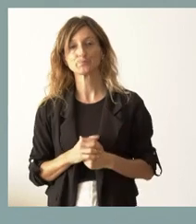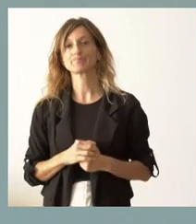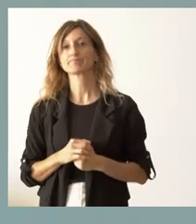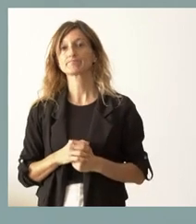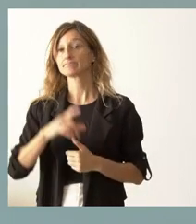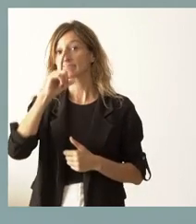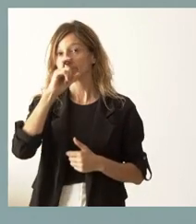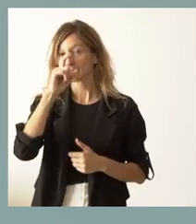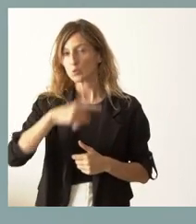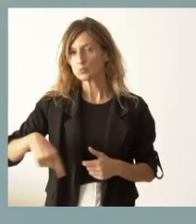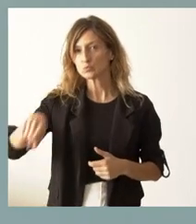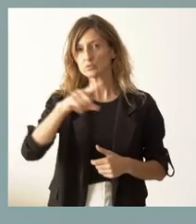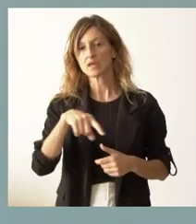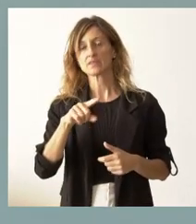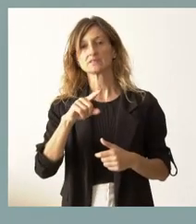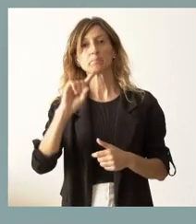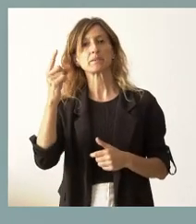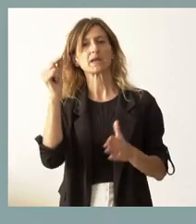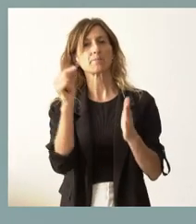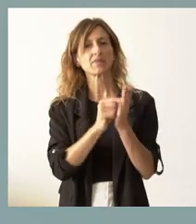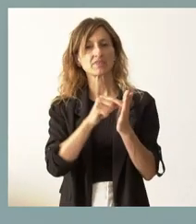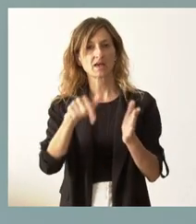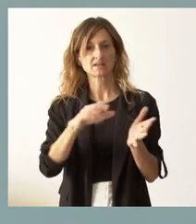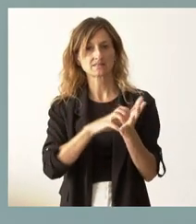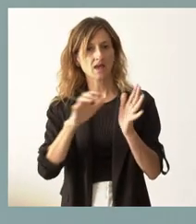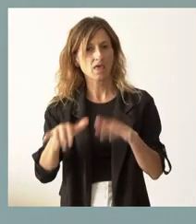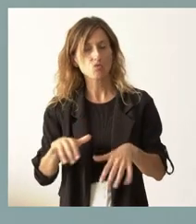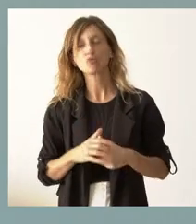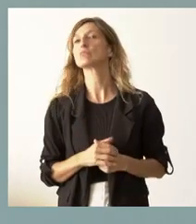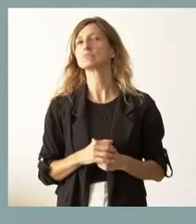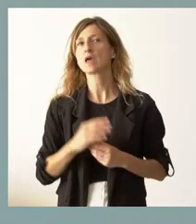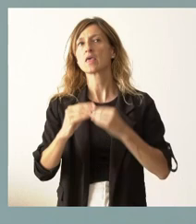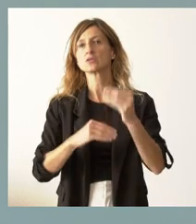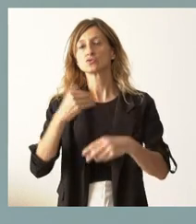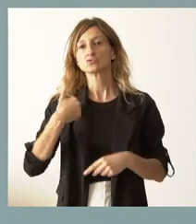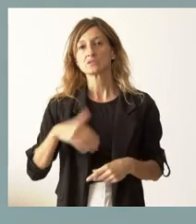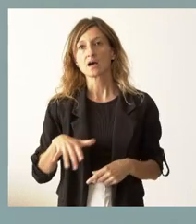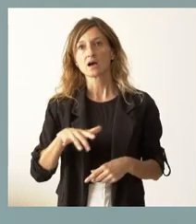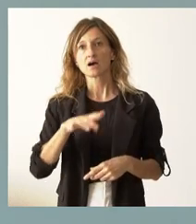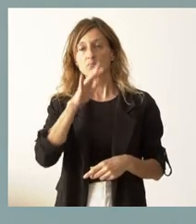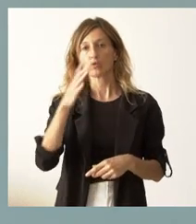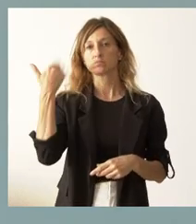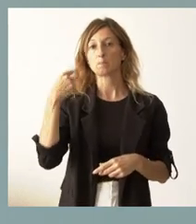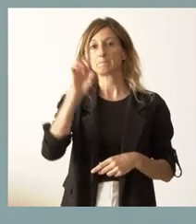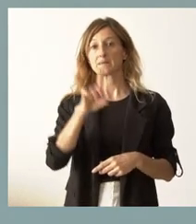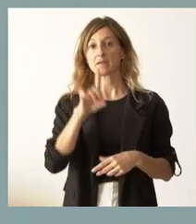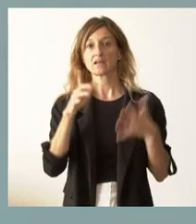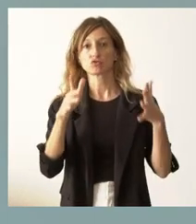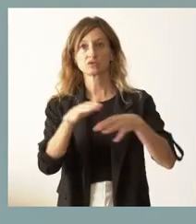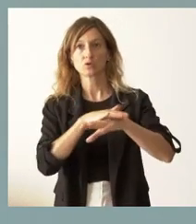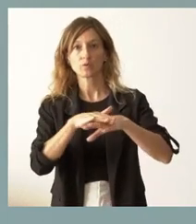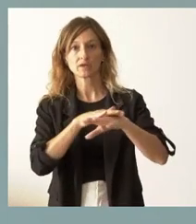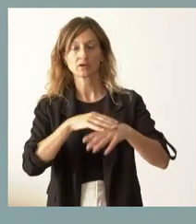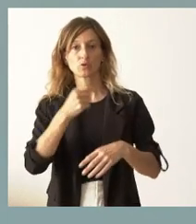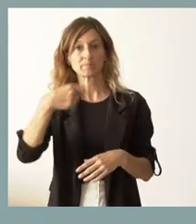ustedes que una de las primeras medidas que tomó la Junta de Castilla y León, lo tomamos en el primer Consejo de Gobierno y lo presentó el presidente